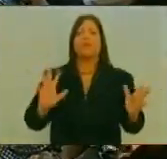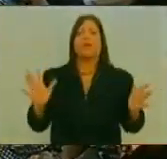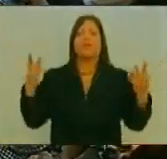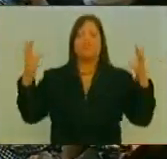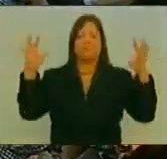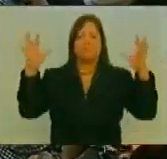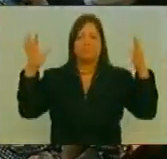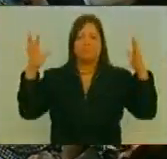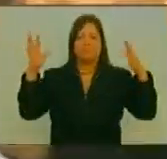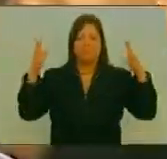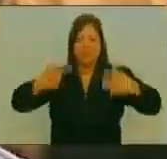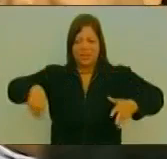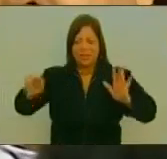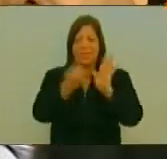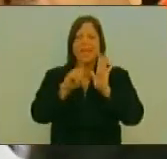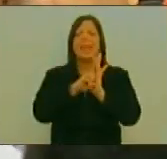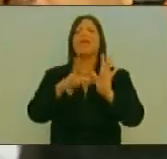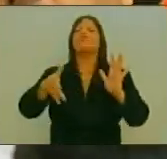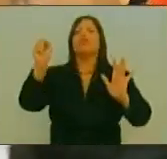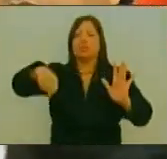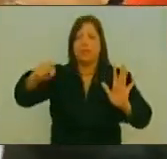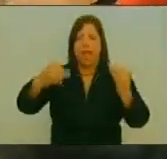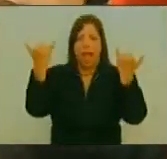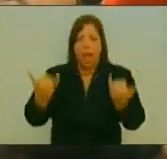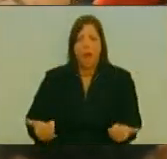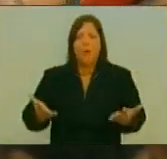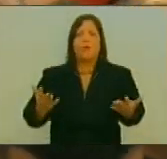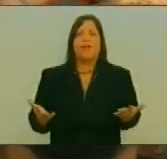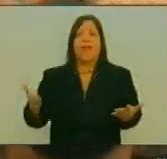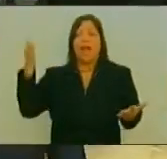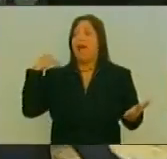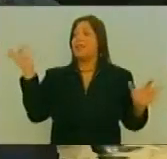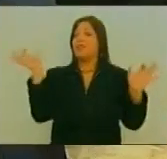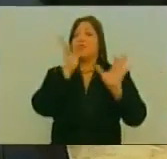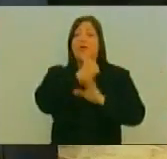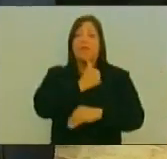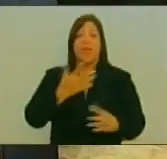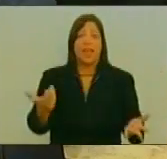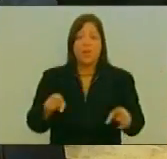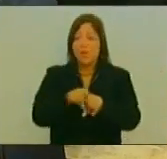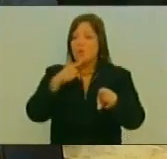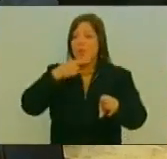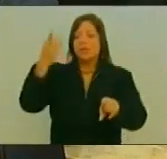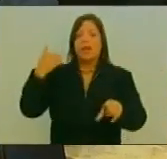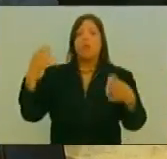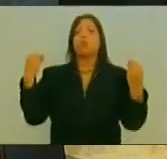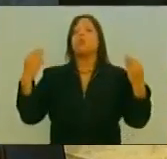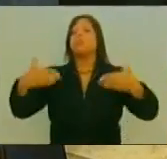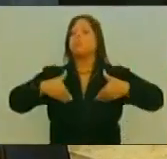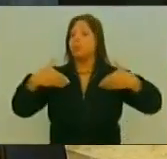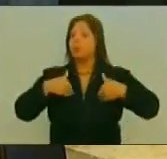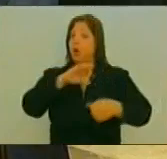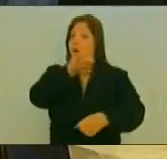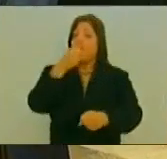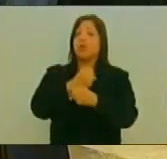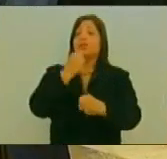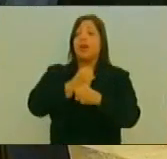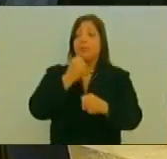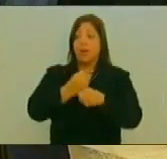Y a tener derechos Bien lo decía Jacobo aquí Cuánto le ha costado A la clase obrera